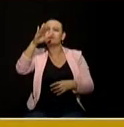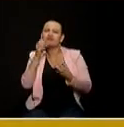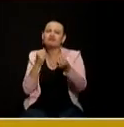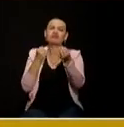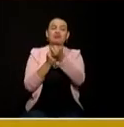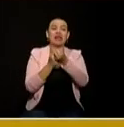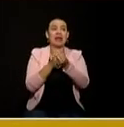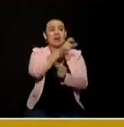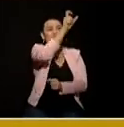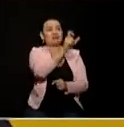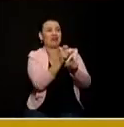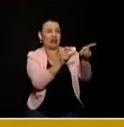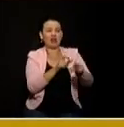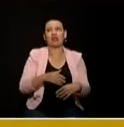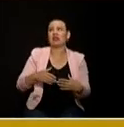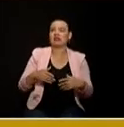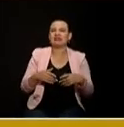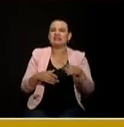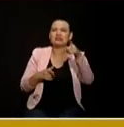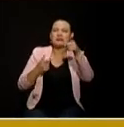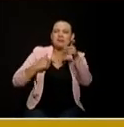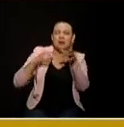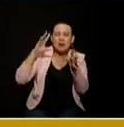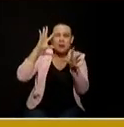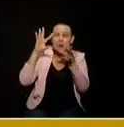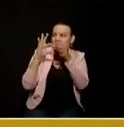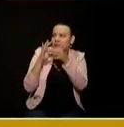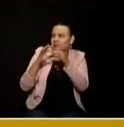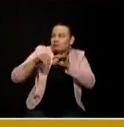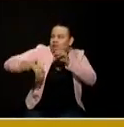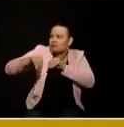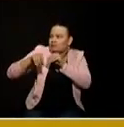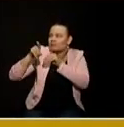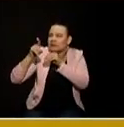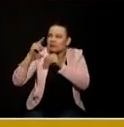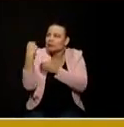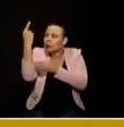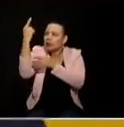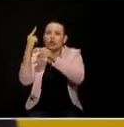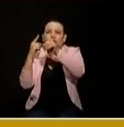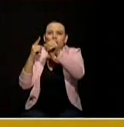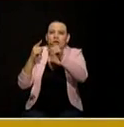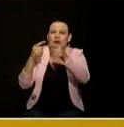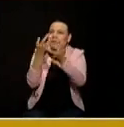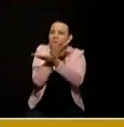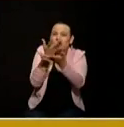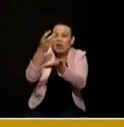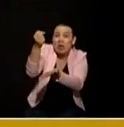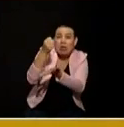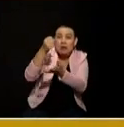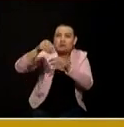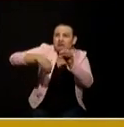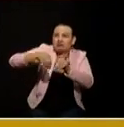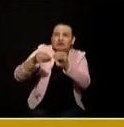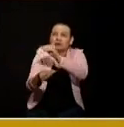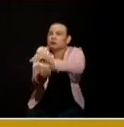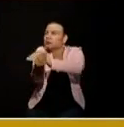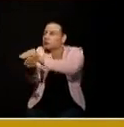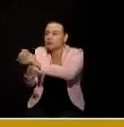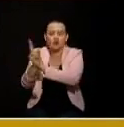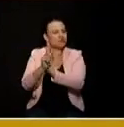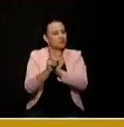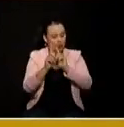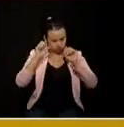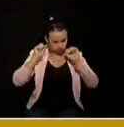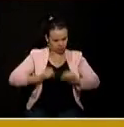con contratistas con partidos políticos que no está casada con el pasado somos inteligentes capaces somos